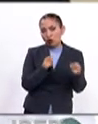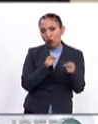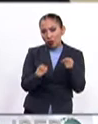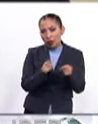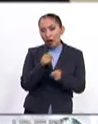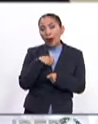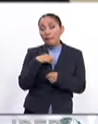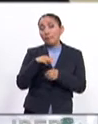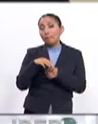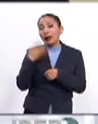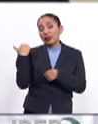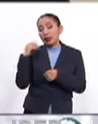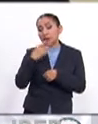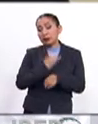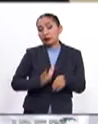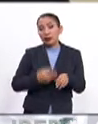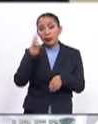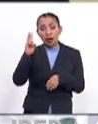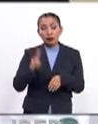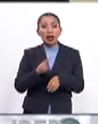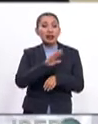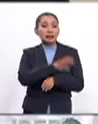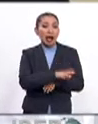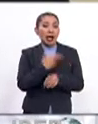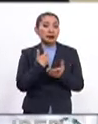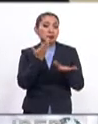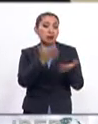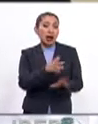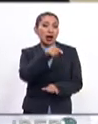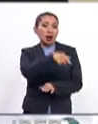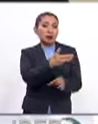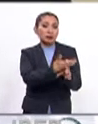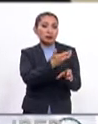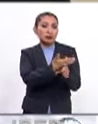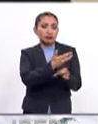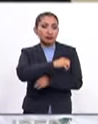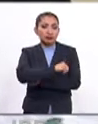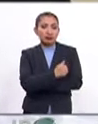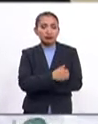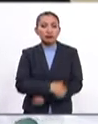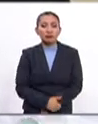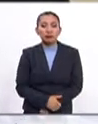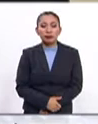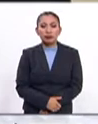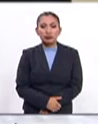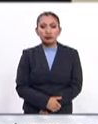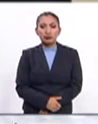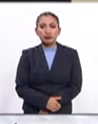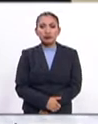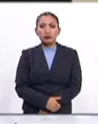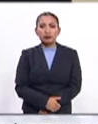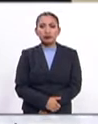controlaba Nicolás Maduro, y que están en cuentas de la Reserva Federal Estadounidense.